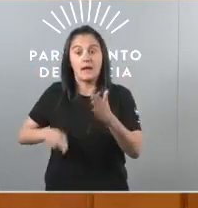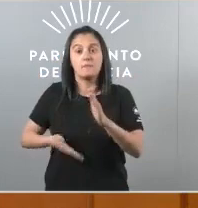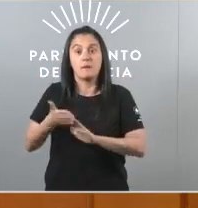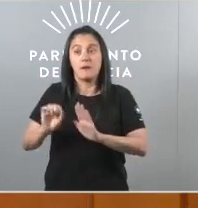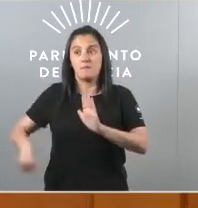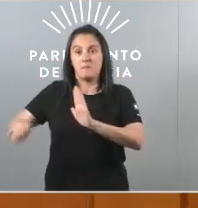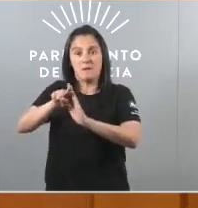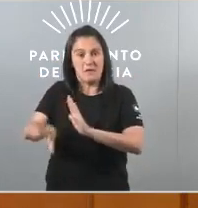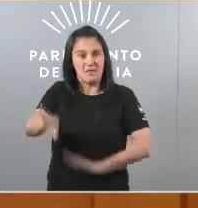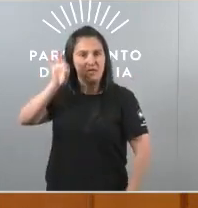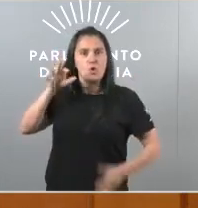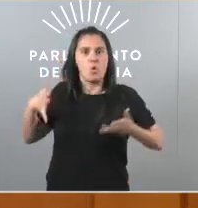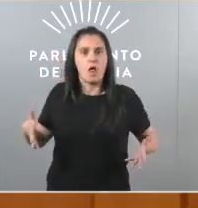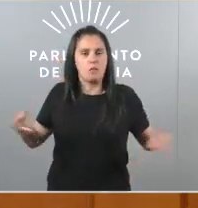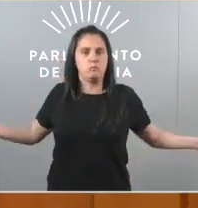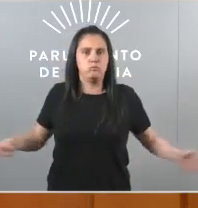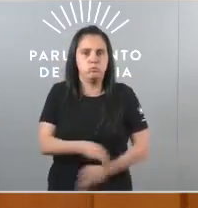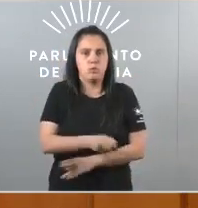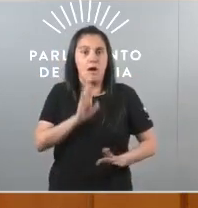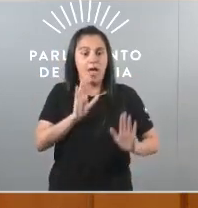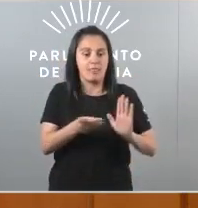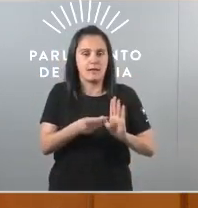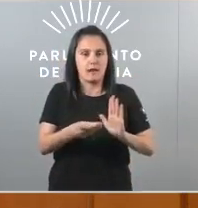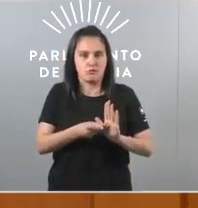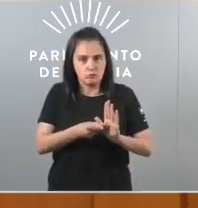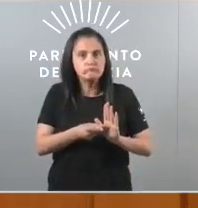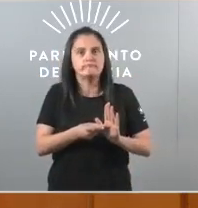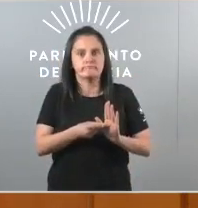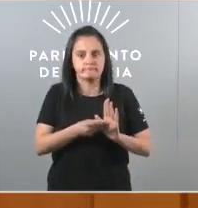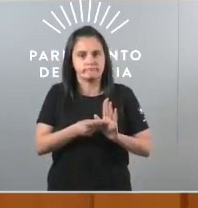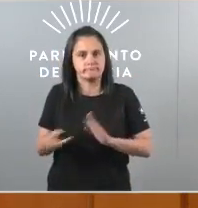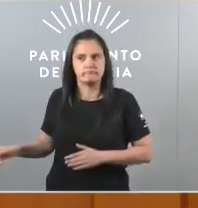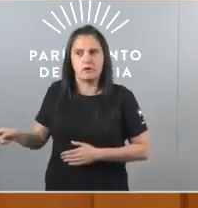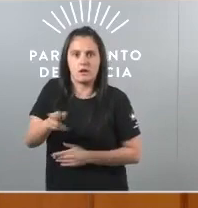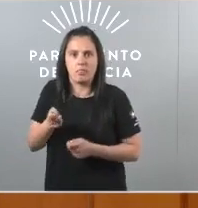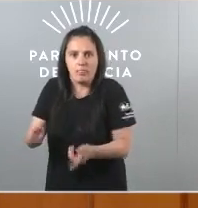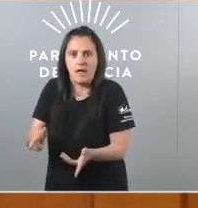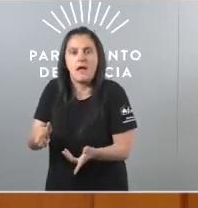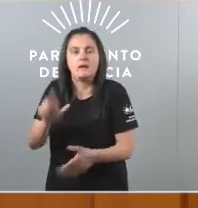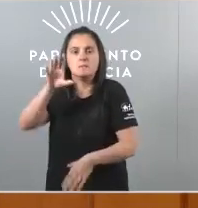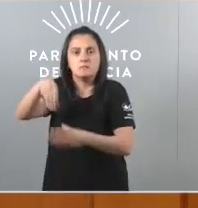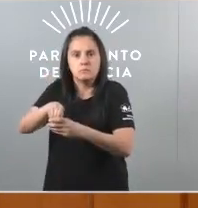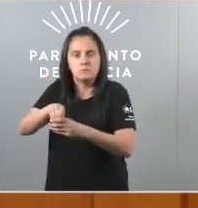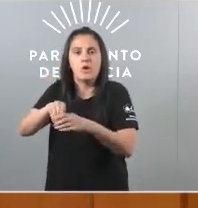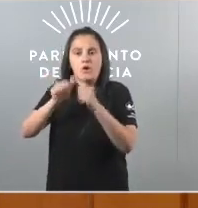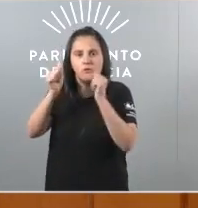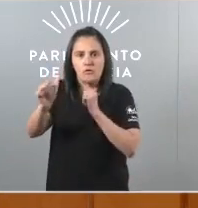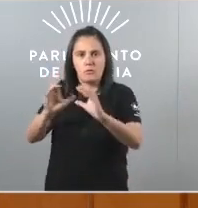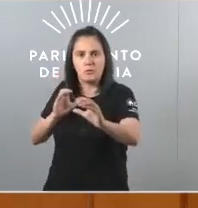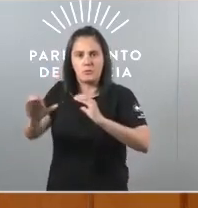primeiras decisións a derogación dese decreto e devolver o galego en xino como lingua vehicular